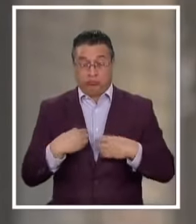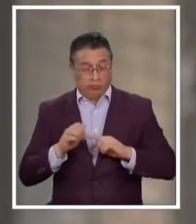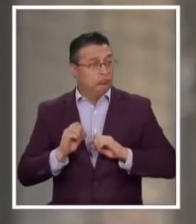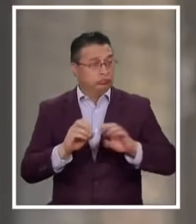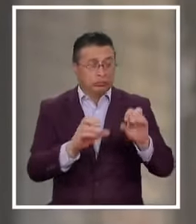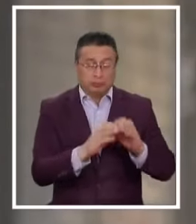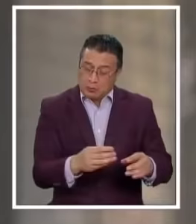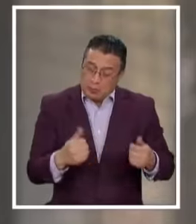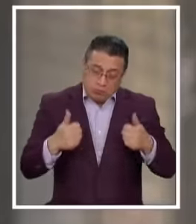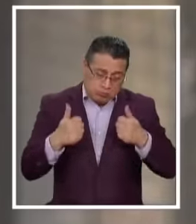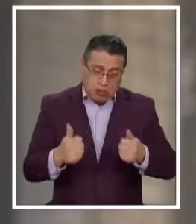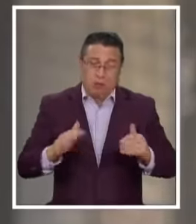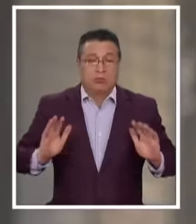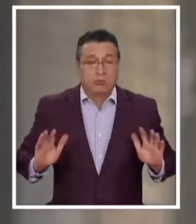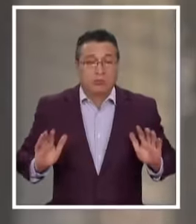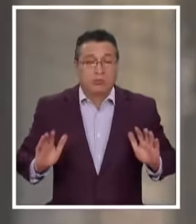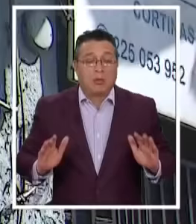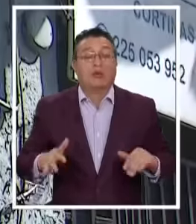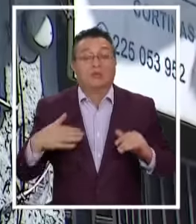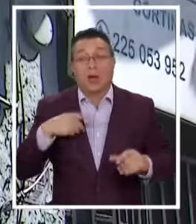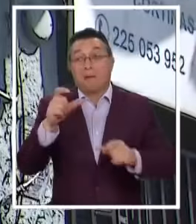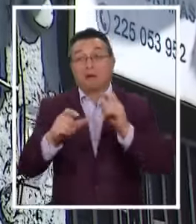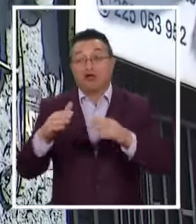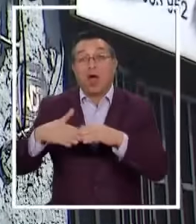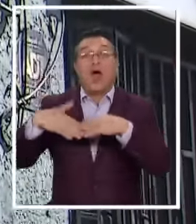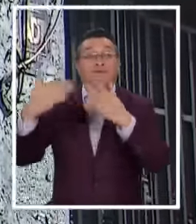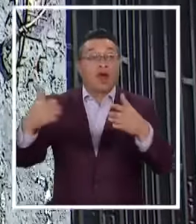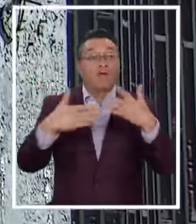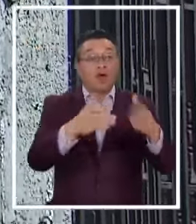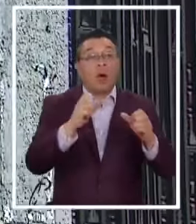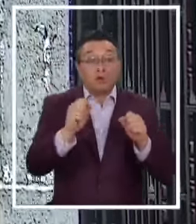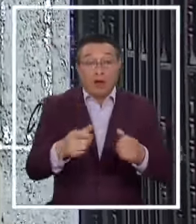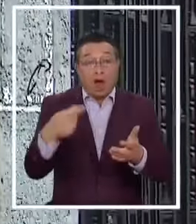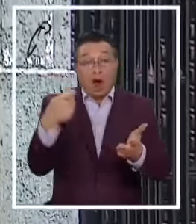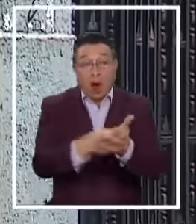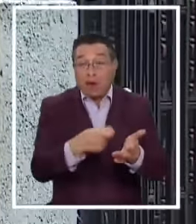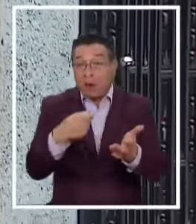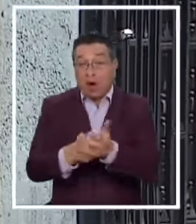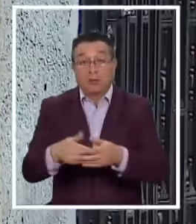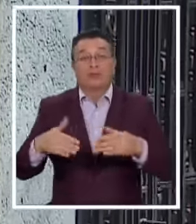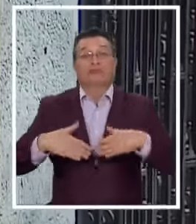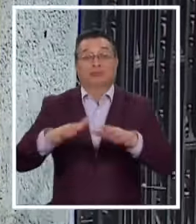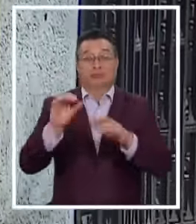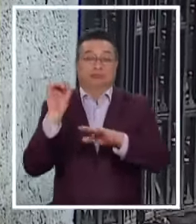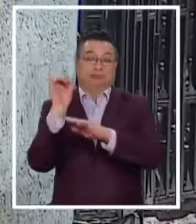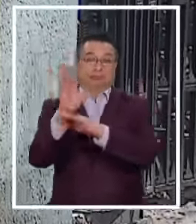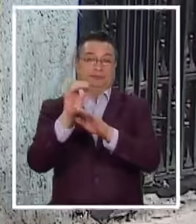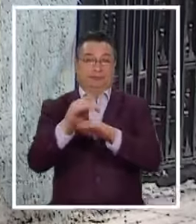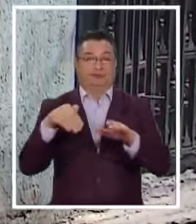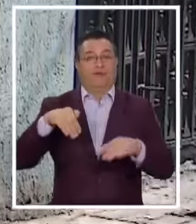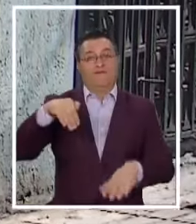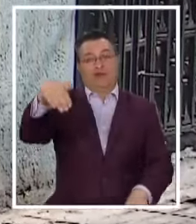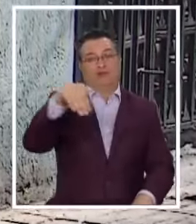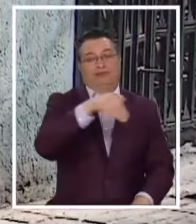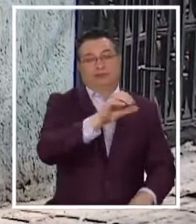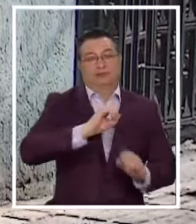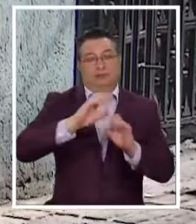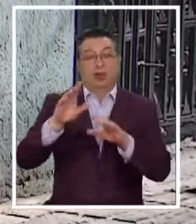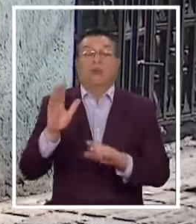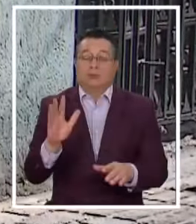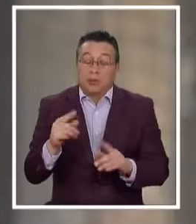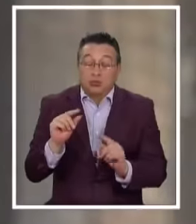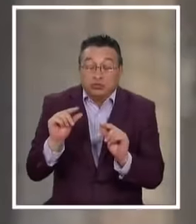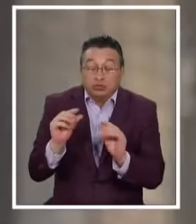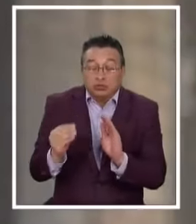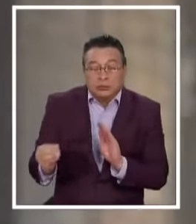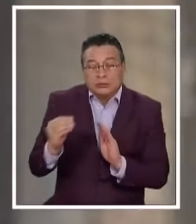delivery Y a los clientes De afuera Que puedan comprar Despacharles Por encomienda Algo sirve Algo